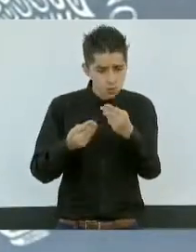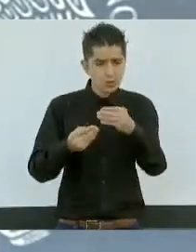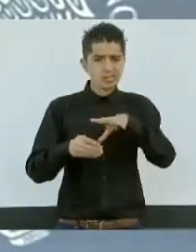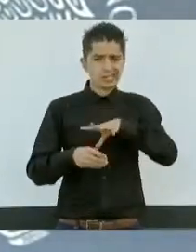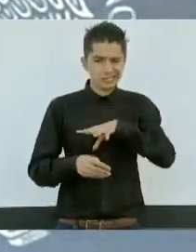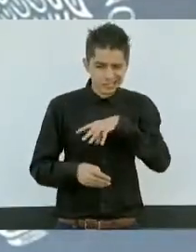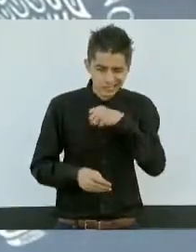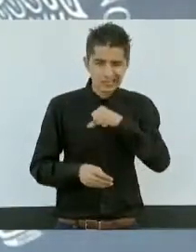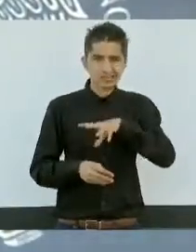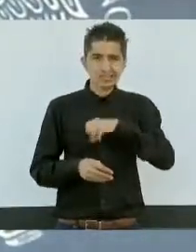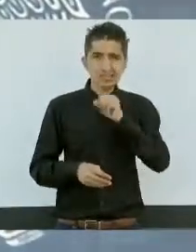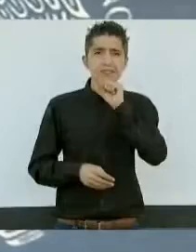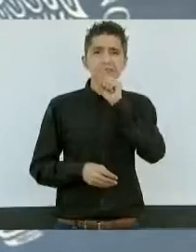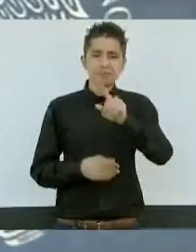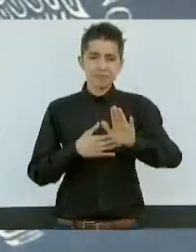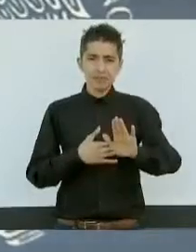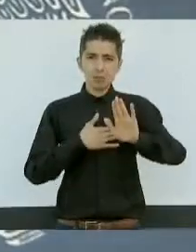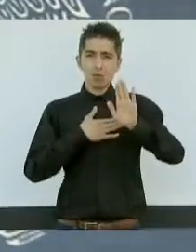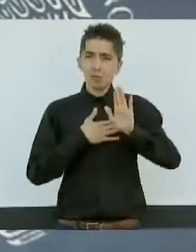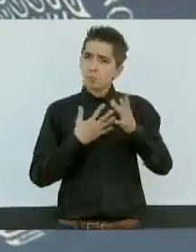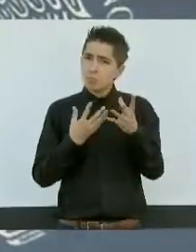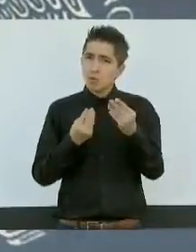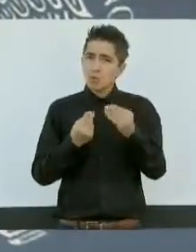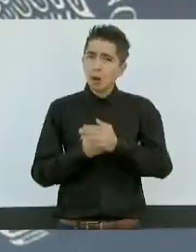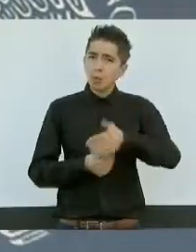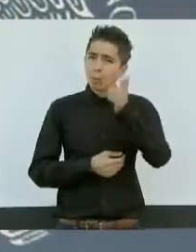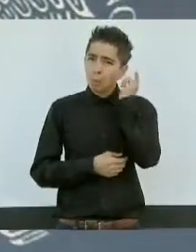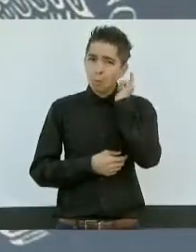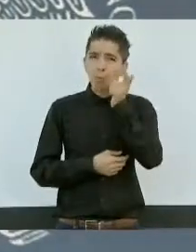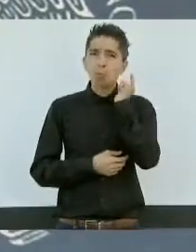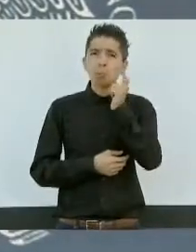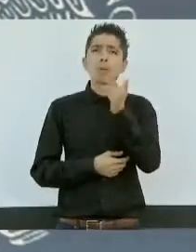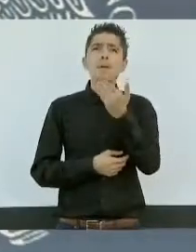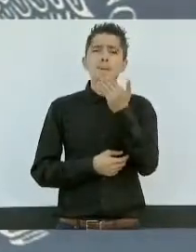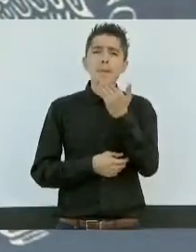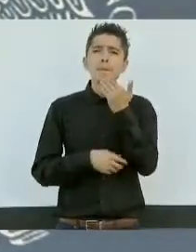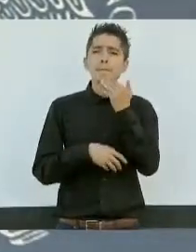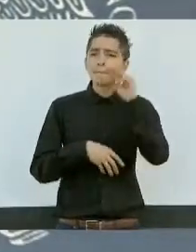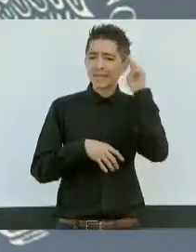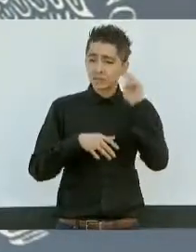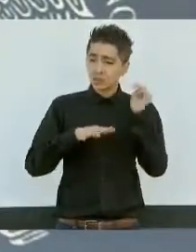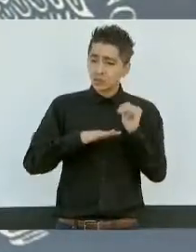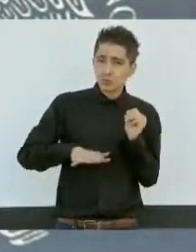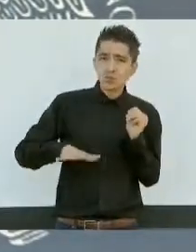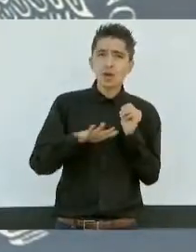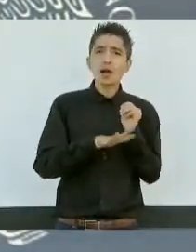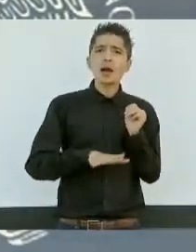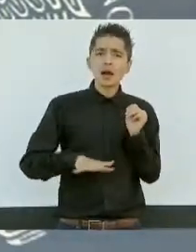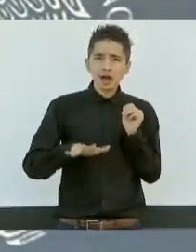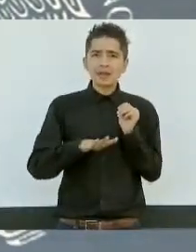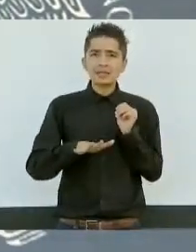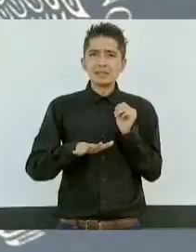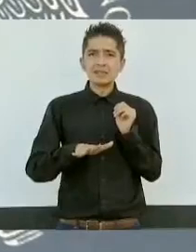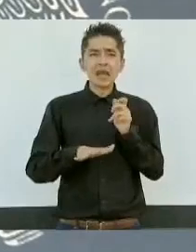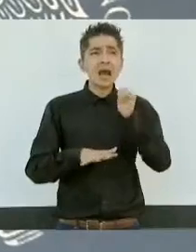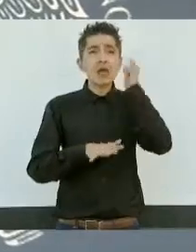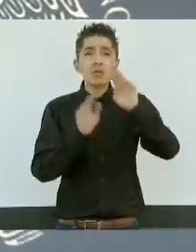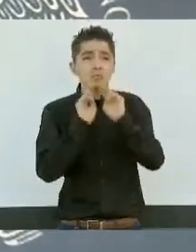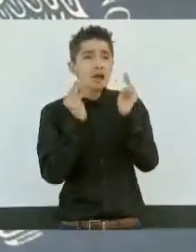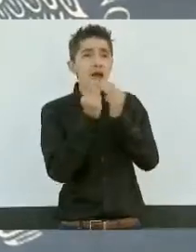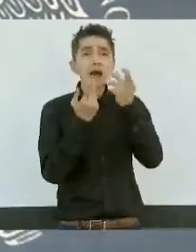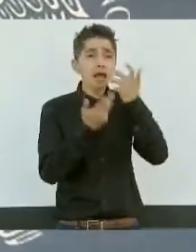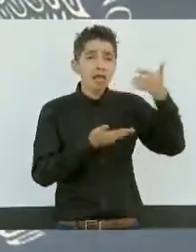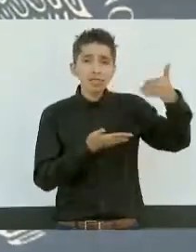esfuerzo y compromiso, se ha logrado mantener a Michoacán ajeno a la hegemonía de algún grupo